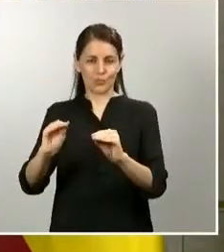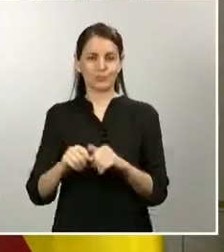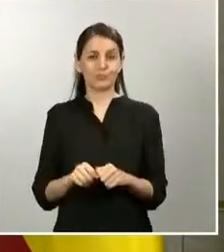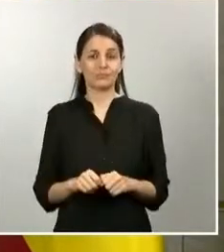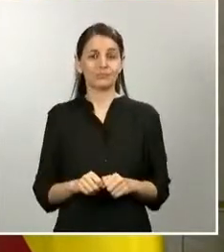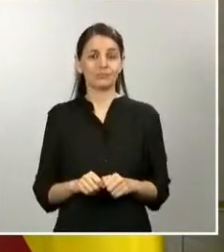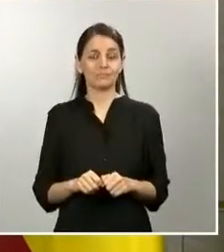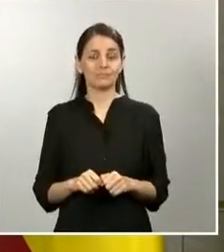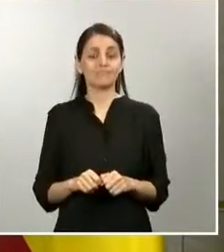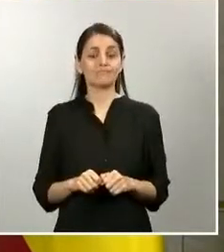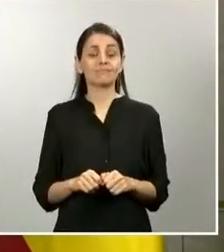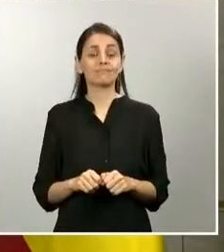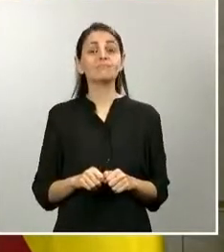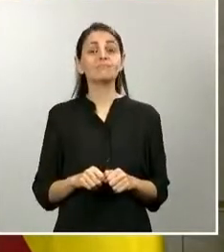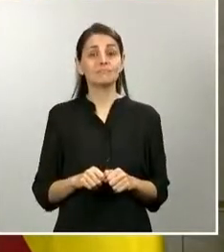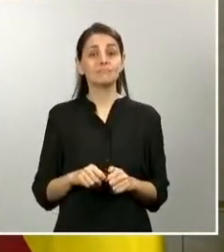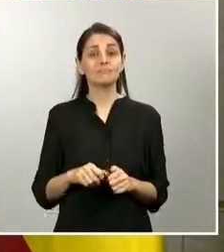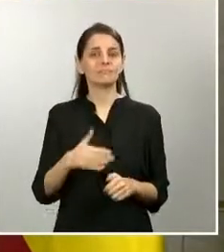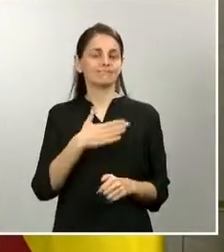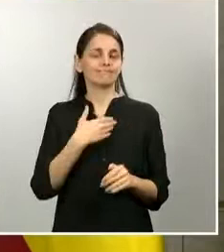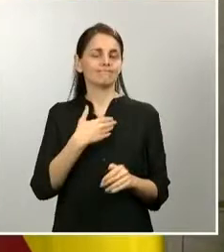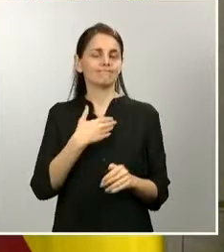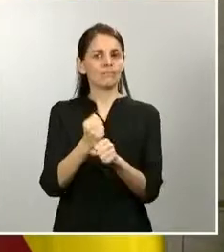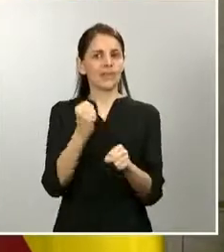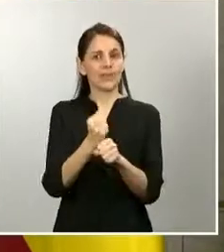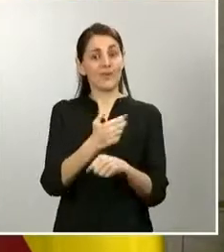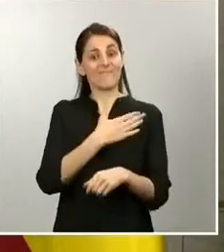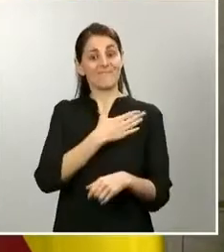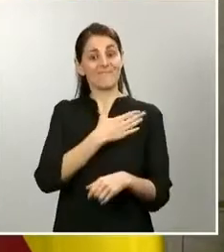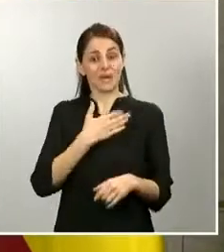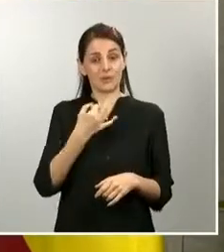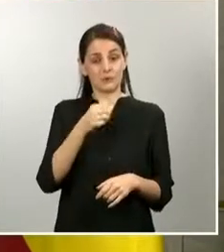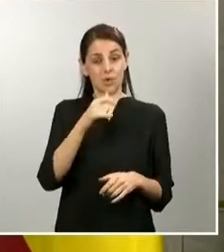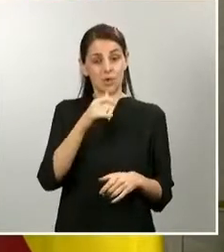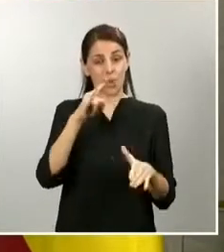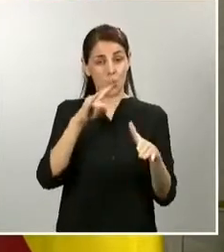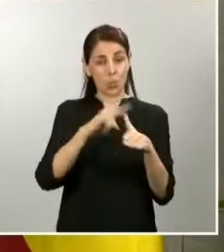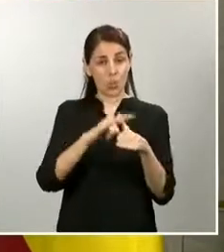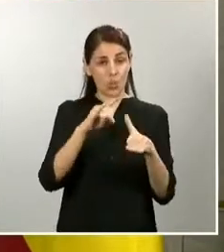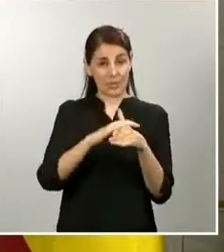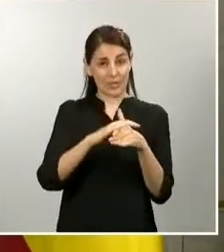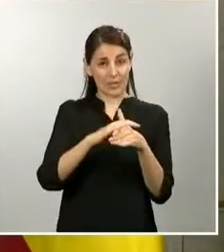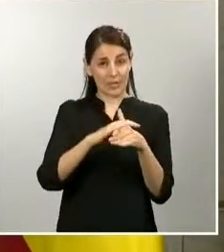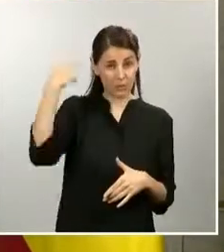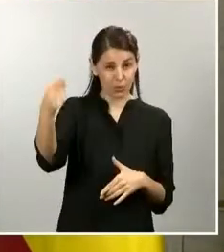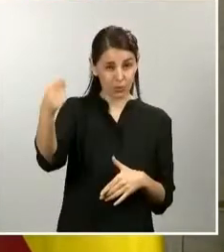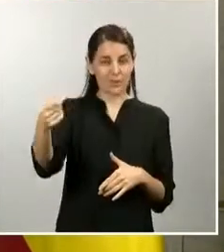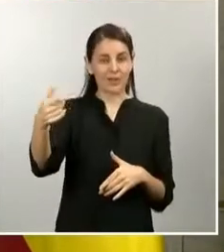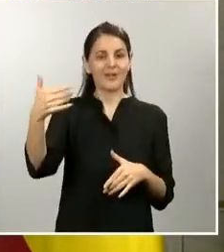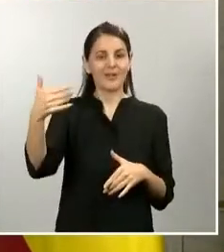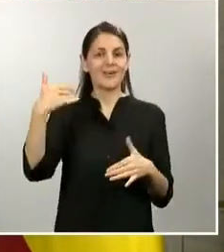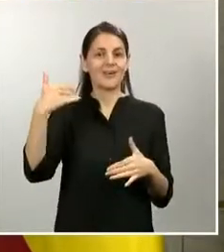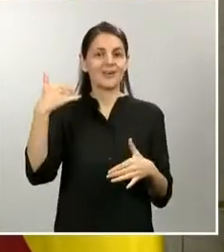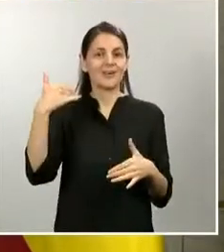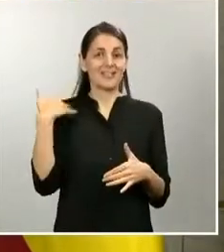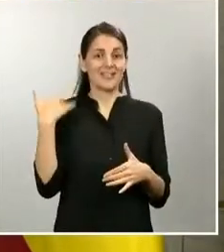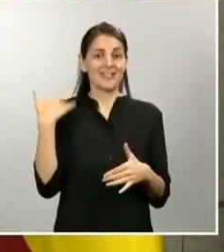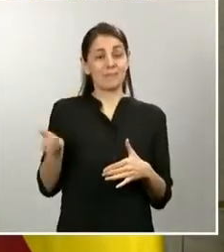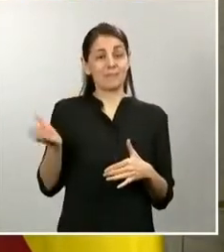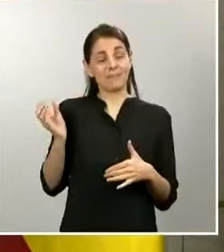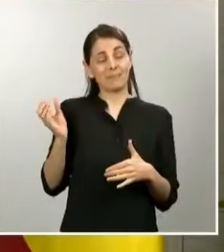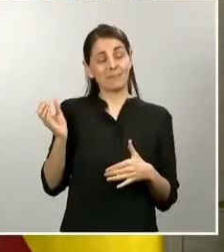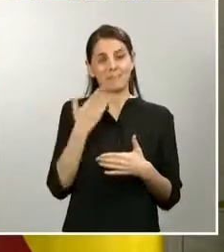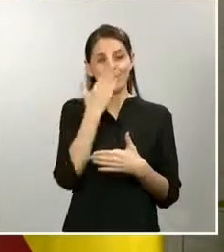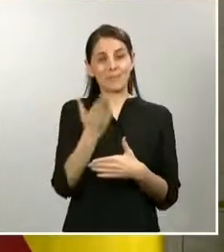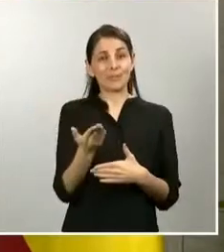condiciones a aplicar al transporte el próximo lunes, en que finaliza ya el permiso retribuido recuperable y algunas